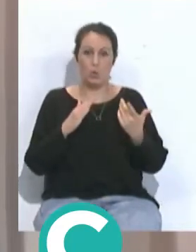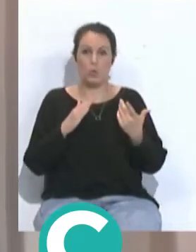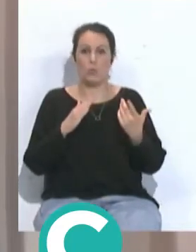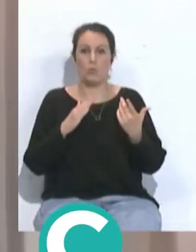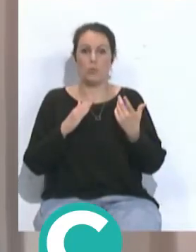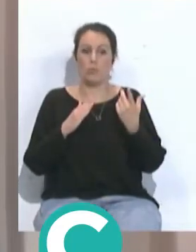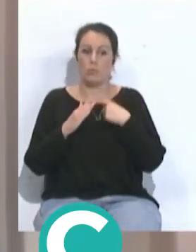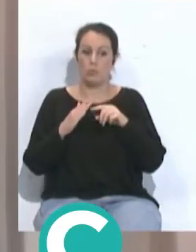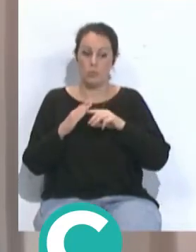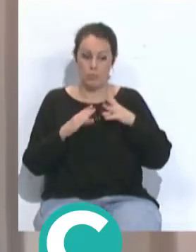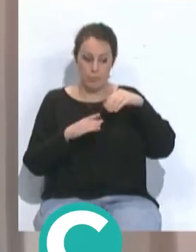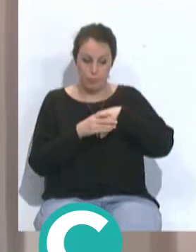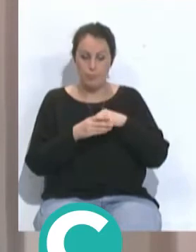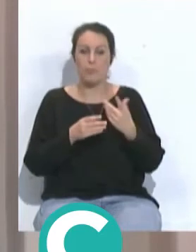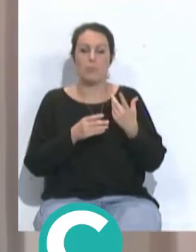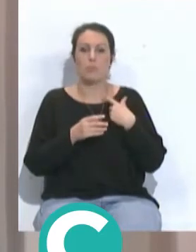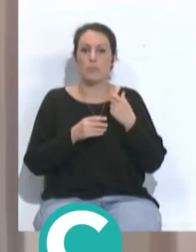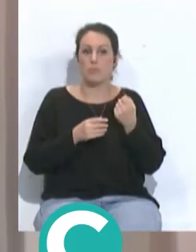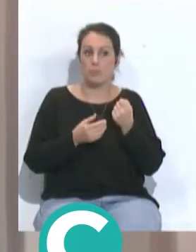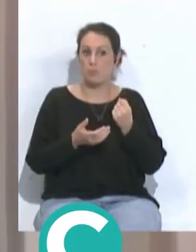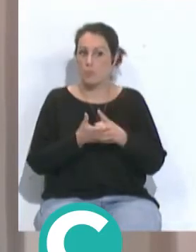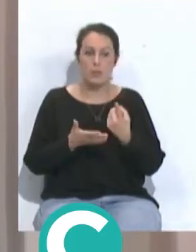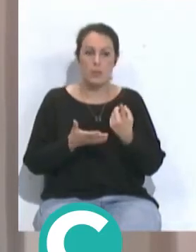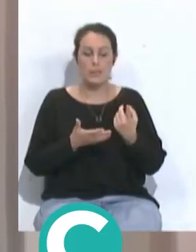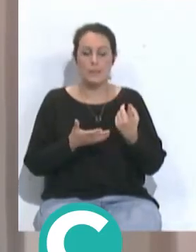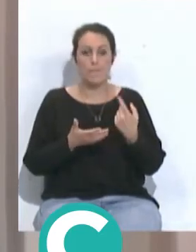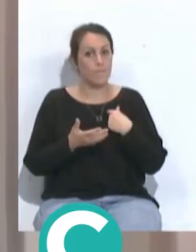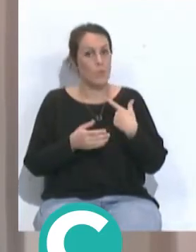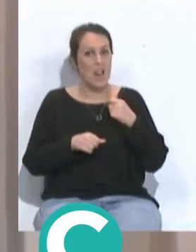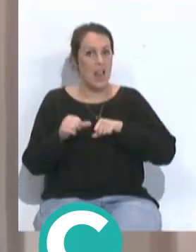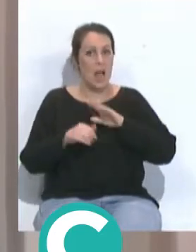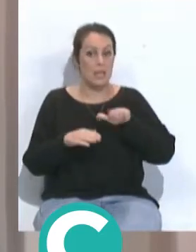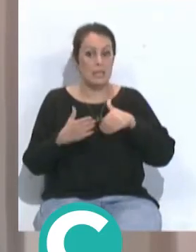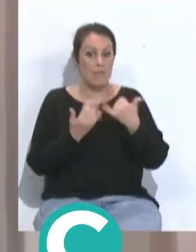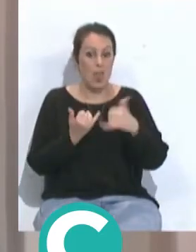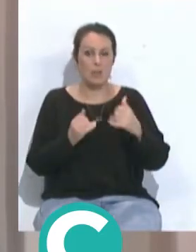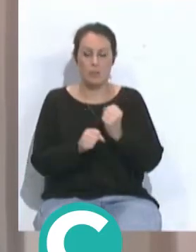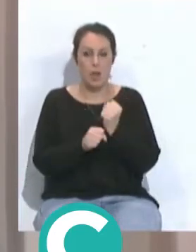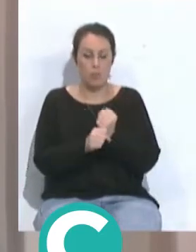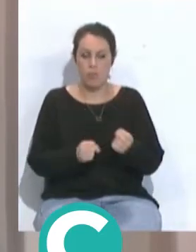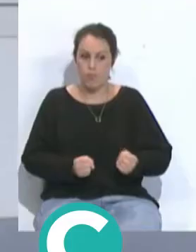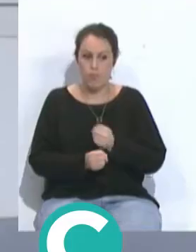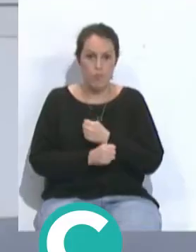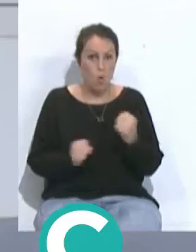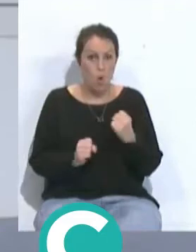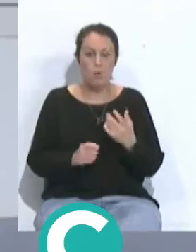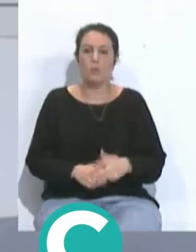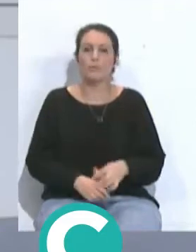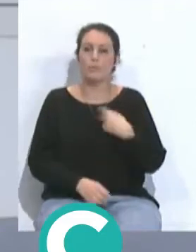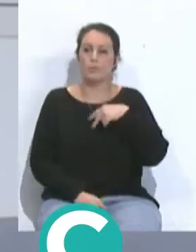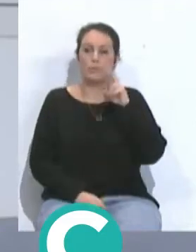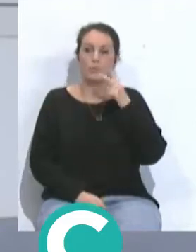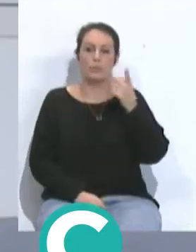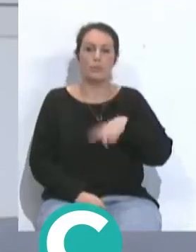ahí estamos nosotros la que nos estamos jugando esto va a ser hasta el final de liga va a ser un trabajo explosivo explosivo vamos a ver